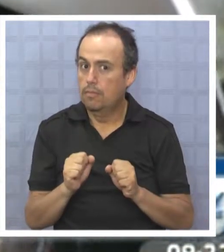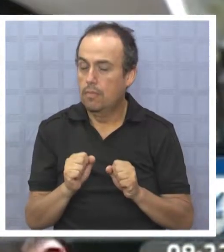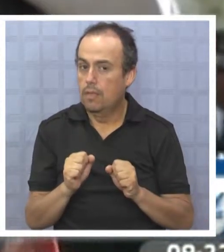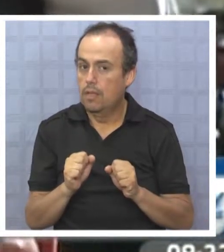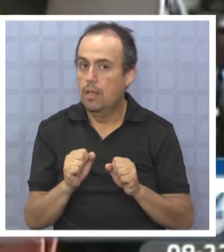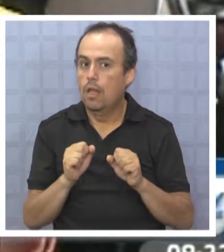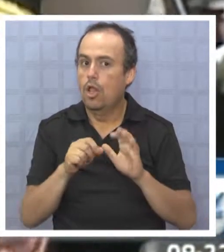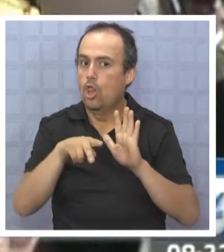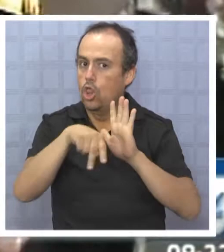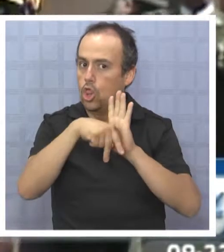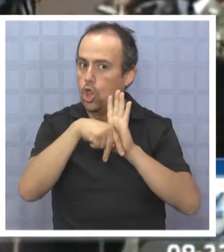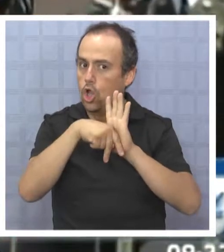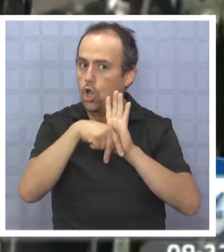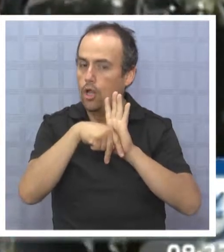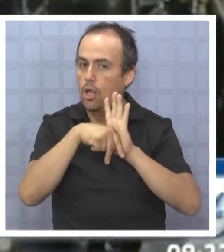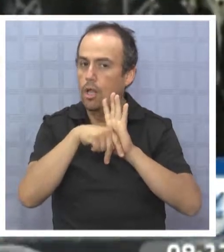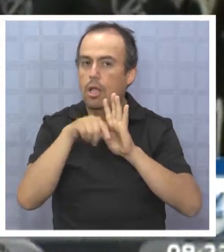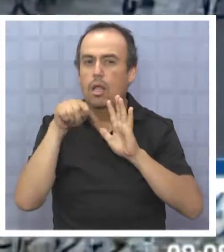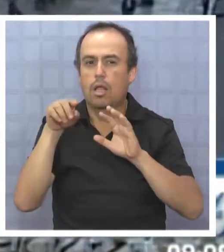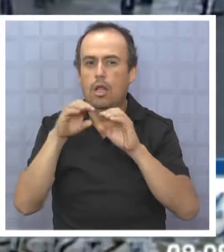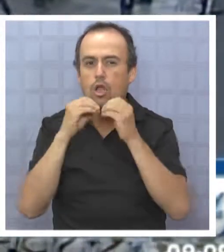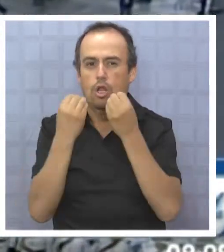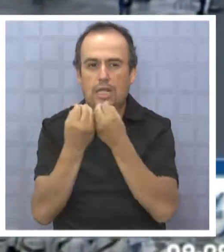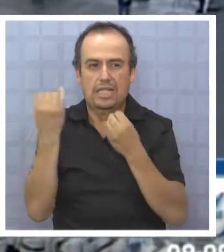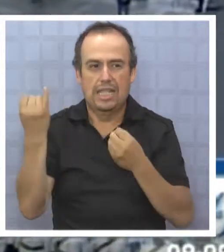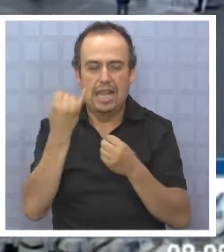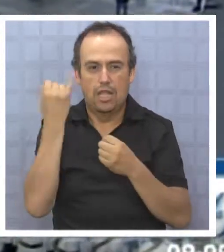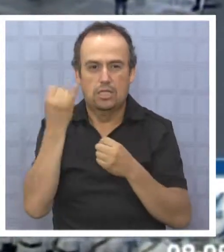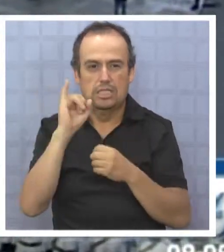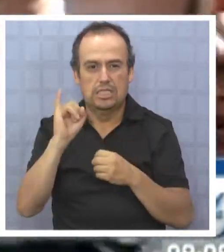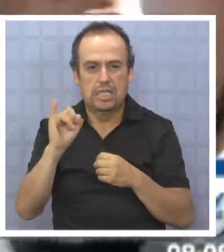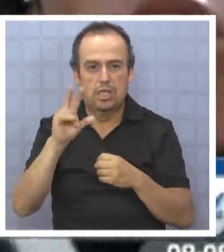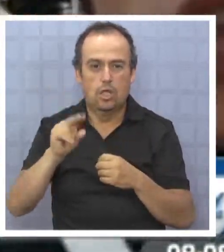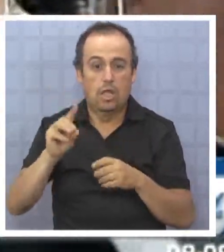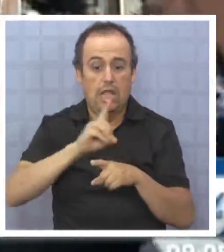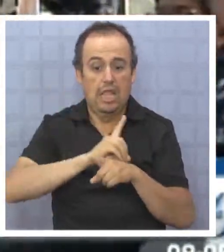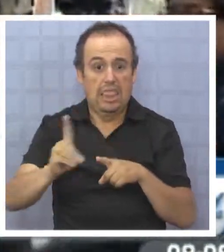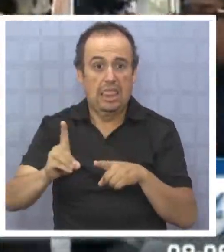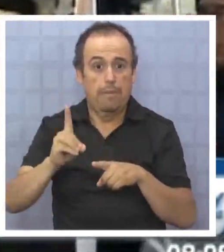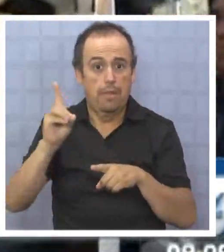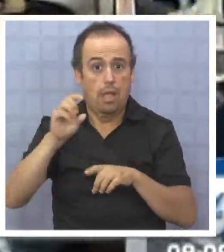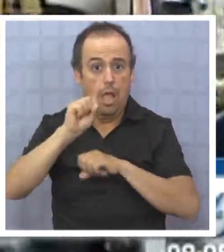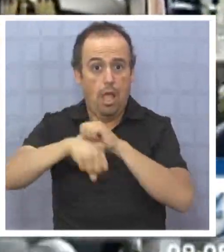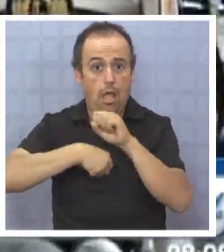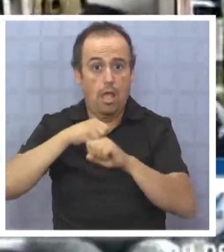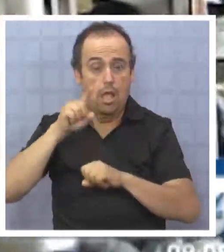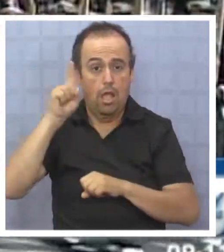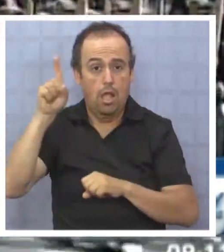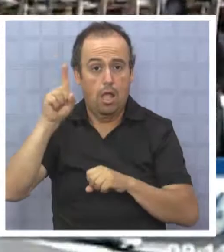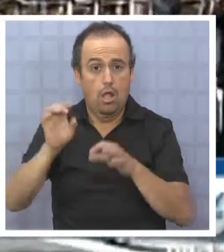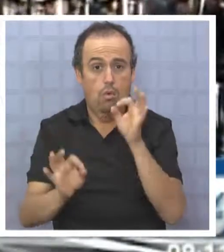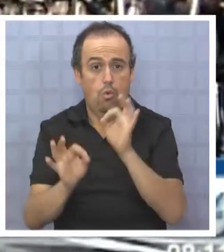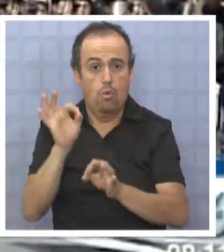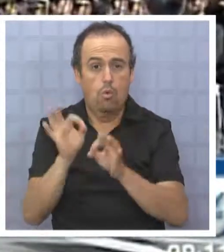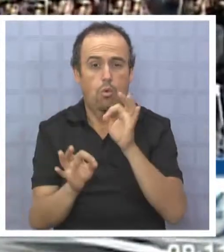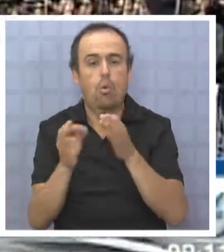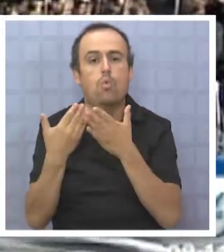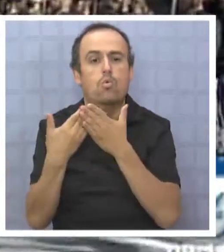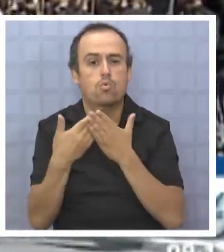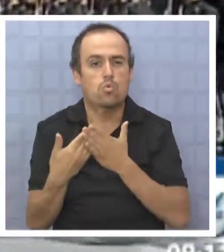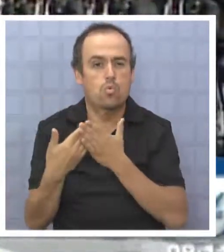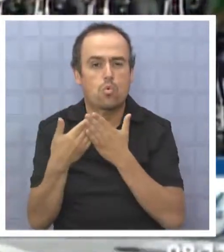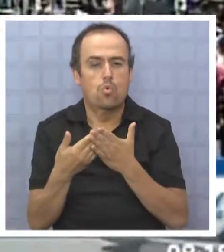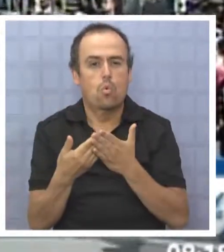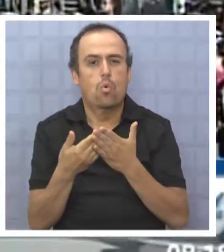normas que rigen a esta organización internacional. Si la demanda boliviana es acogida por el organismo internacional, estudiará el nivelo y